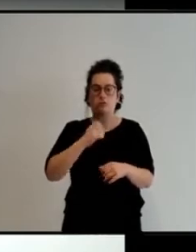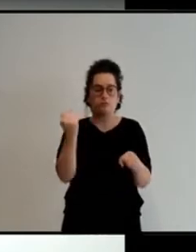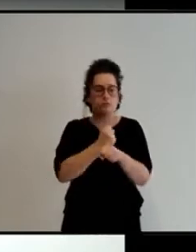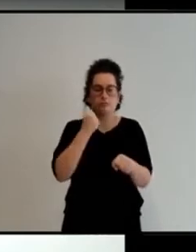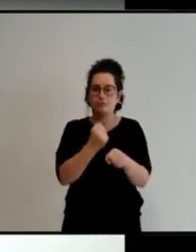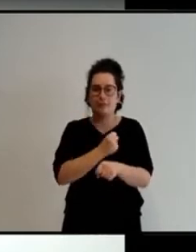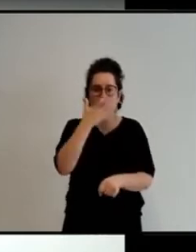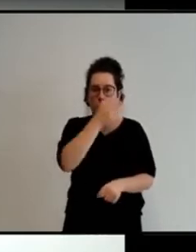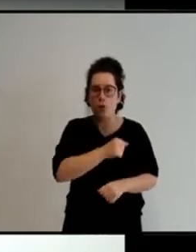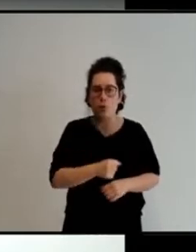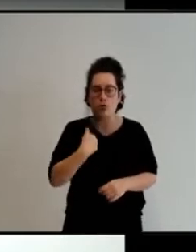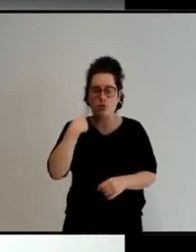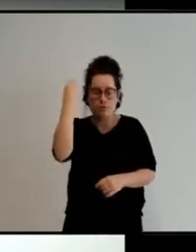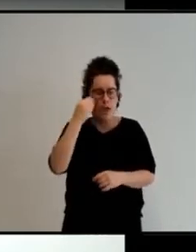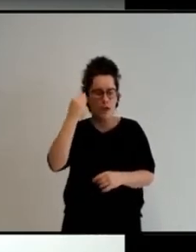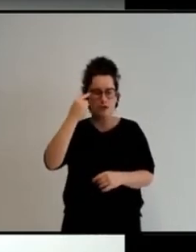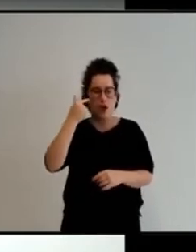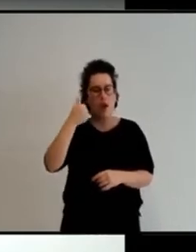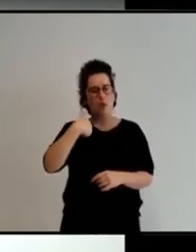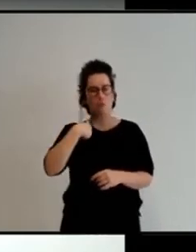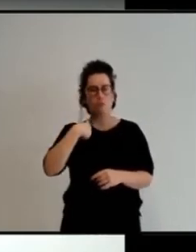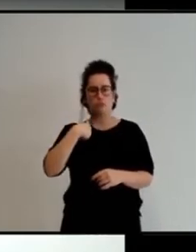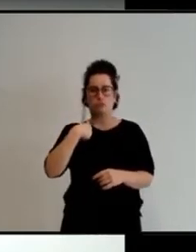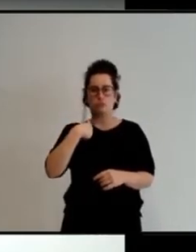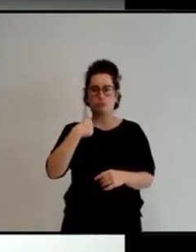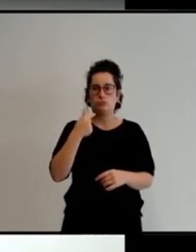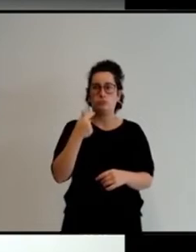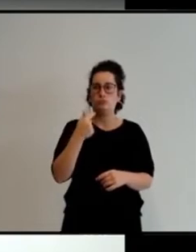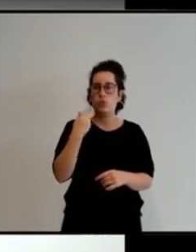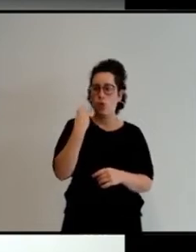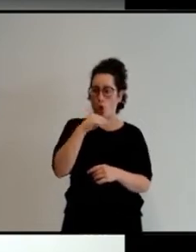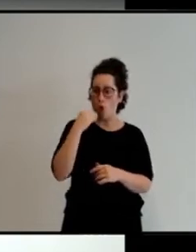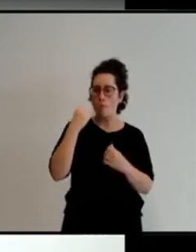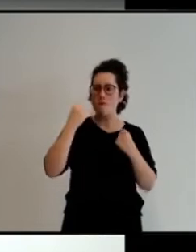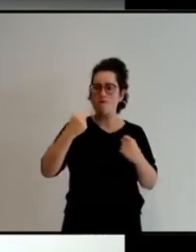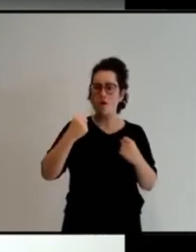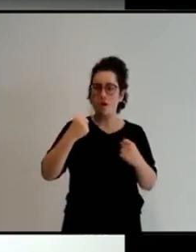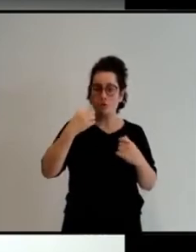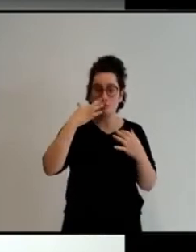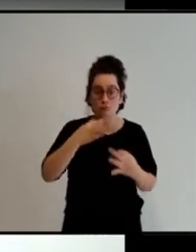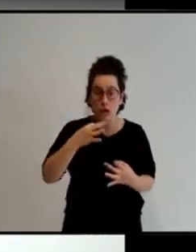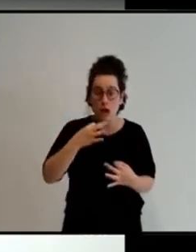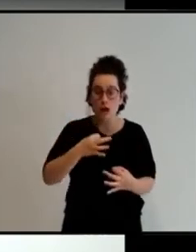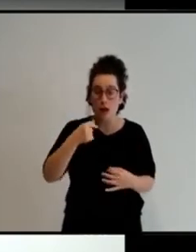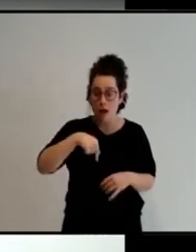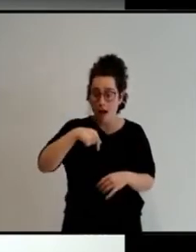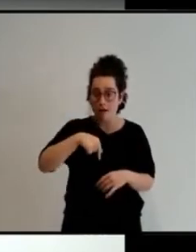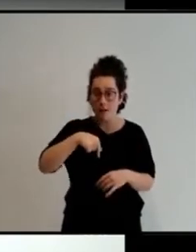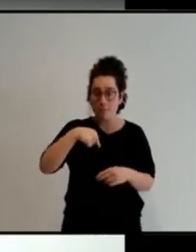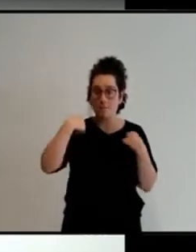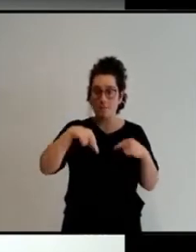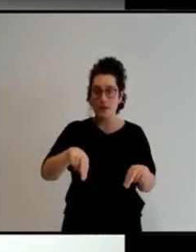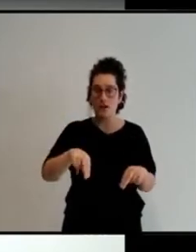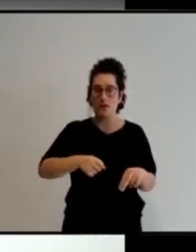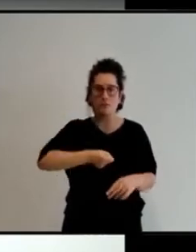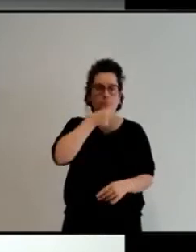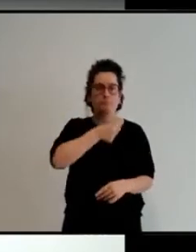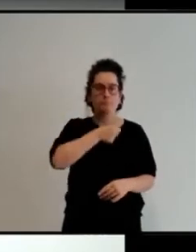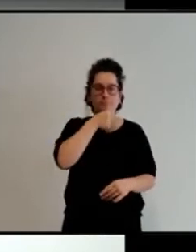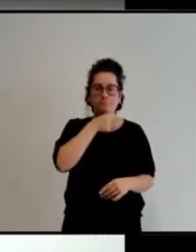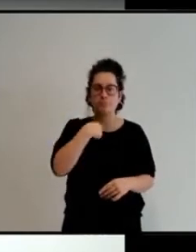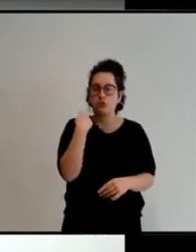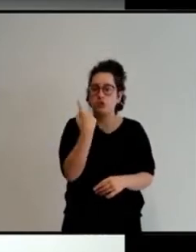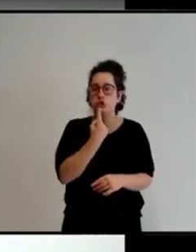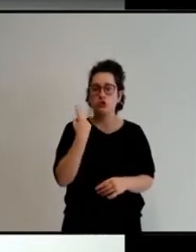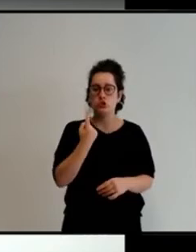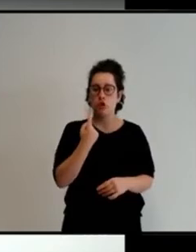joven, fuerte, y aquí me encontré que ya yo era vieja. Sintiéndome tan mal, tan desamparada, sola, que solo haciera